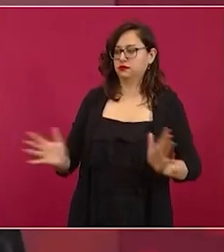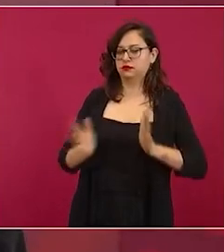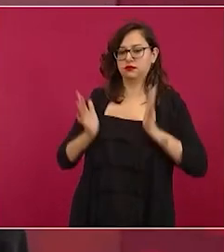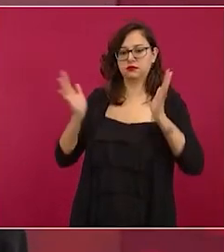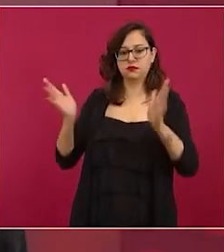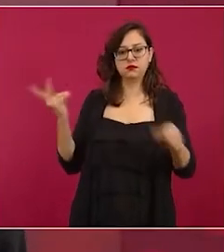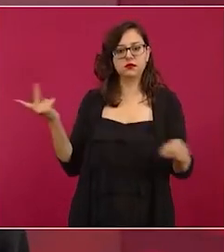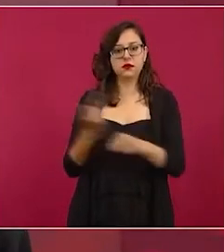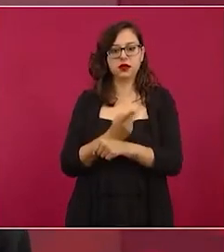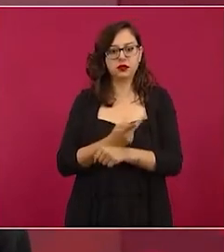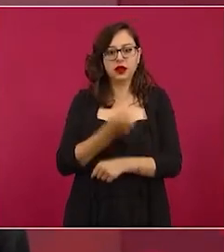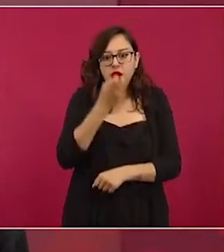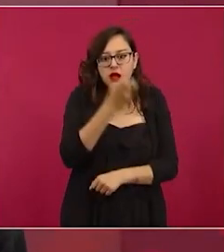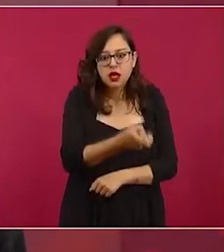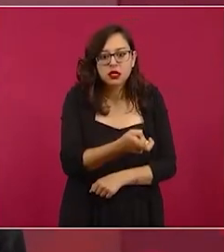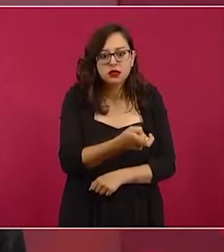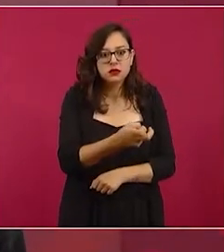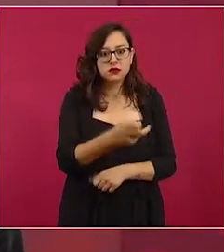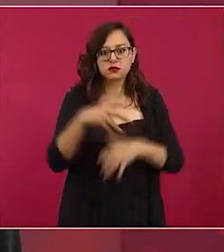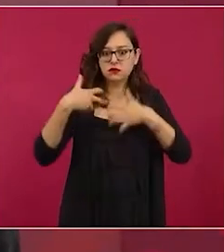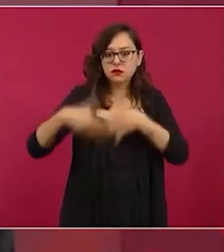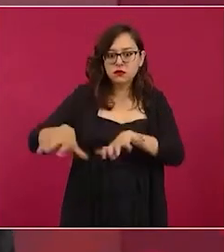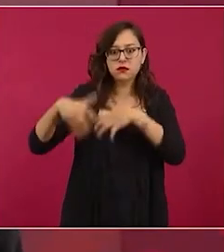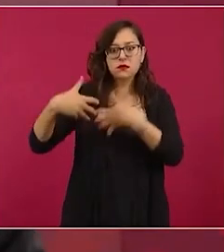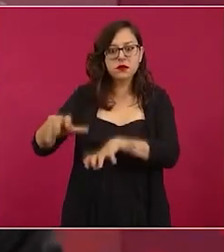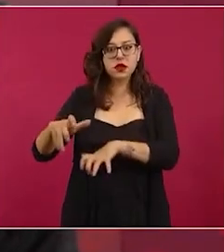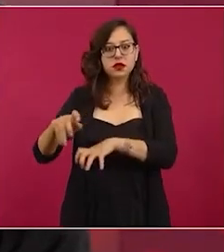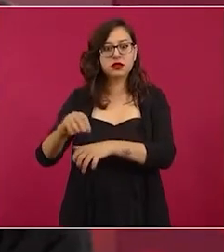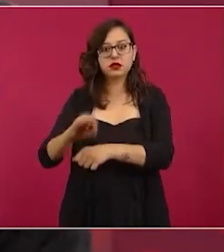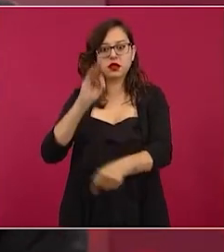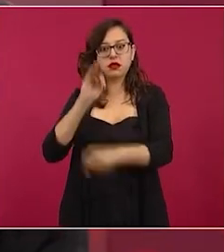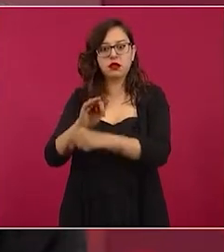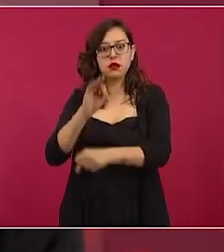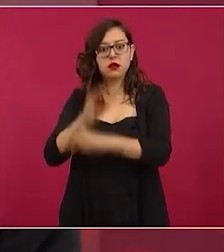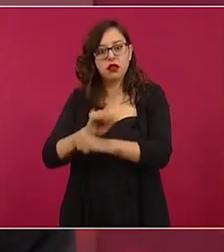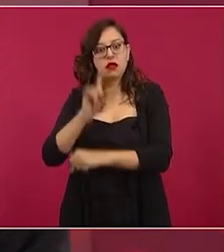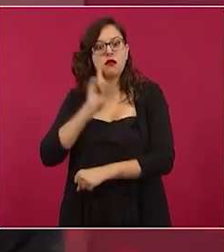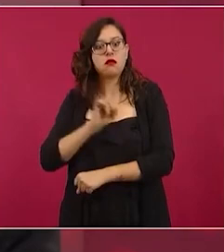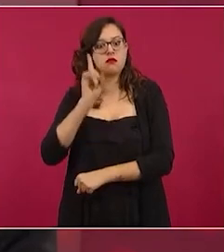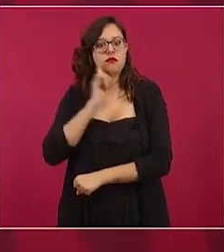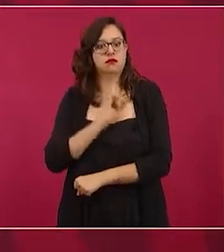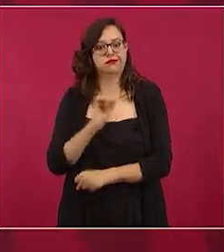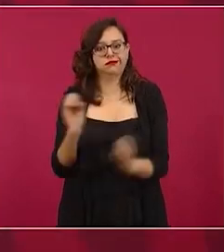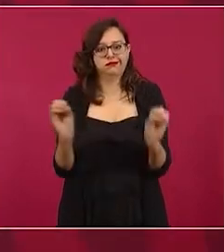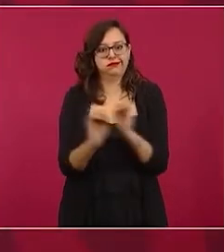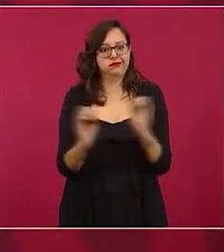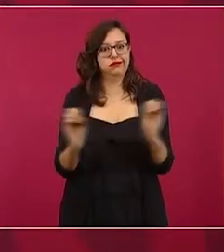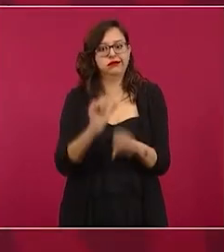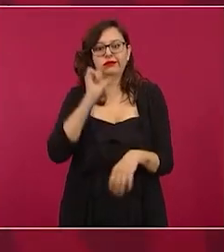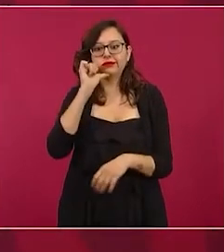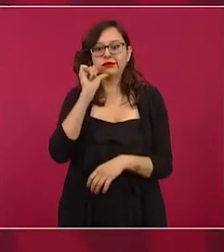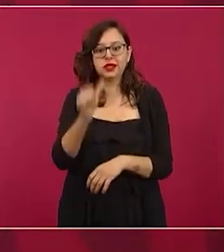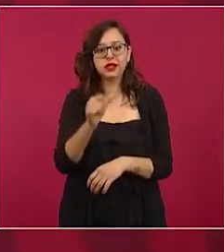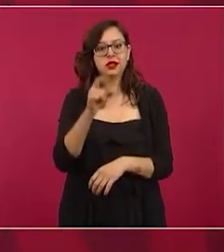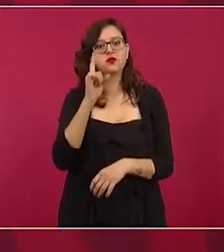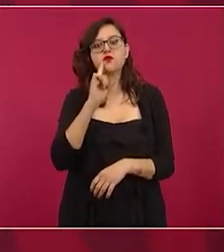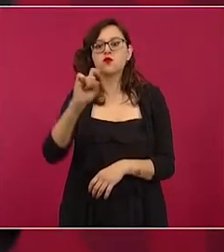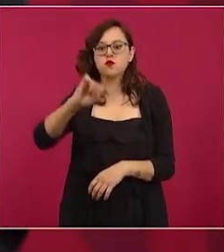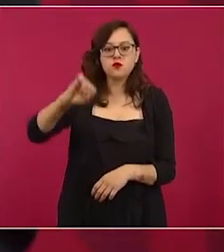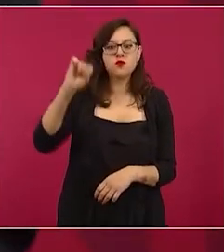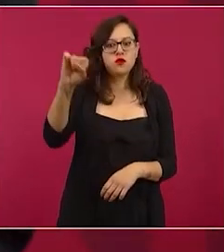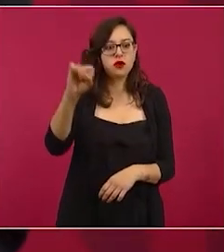Ya eso no es defender a las mujeres, ni siquiera es feminismo.